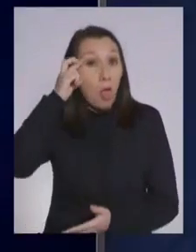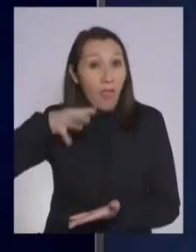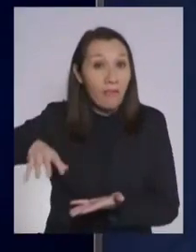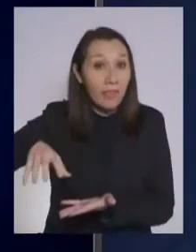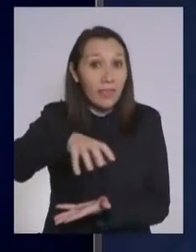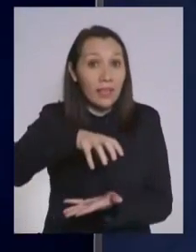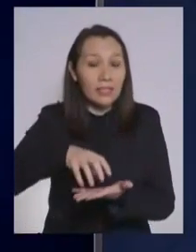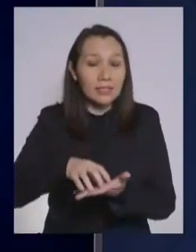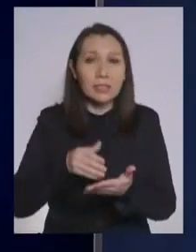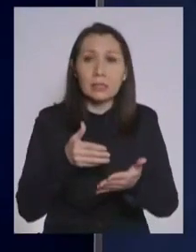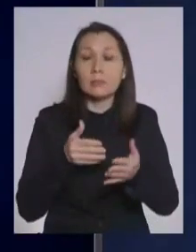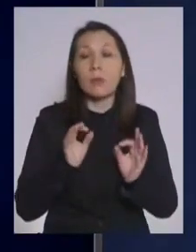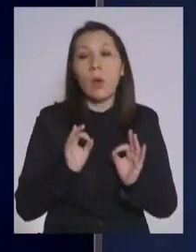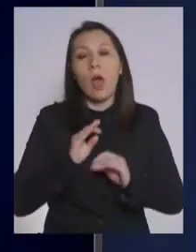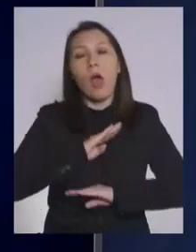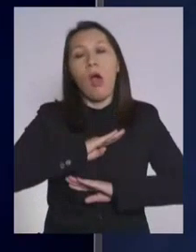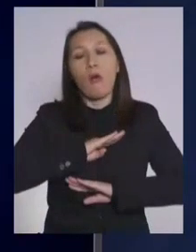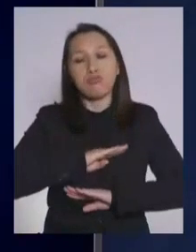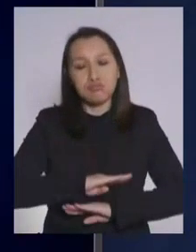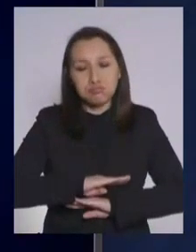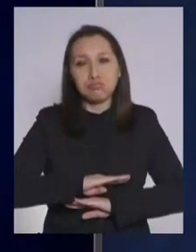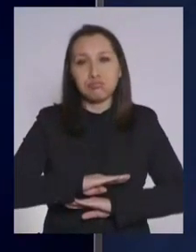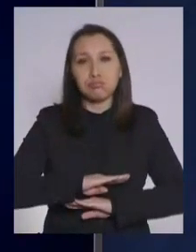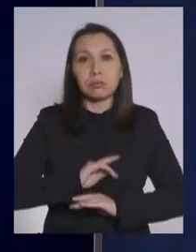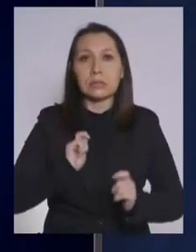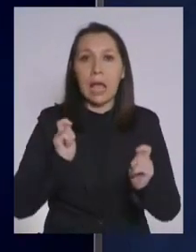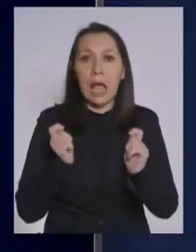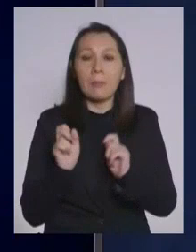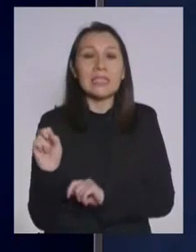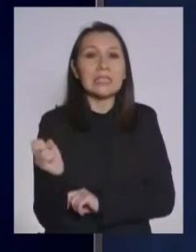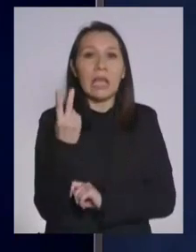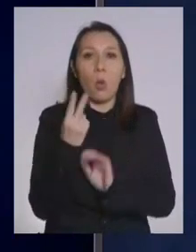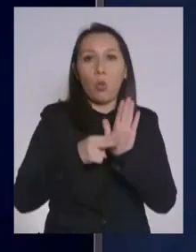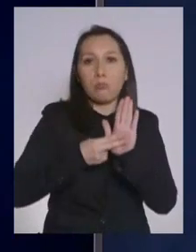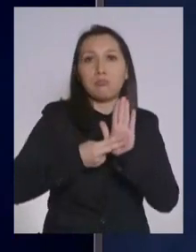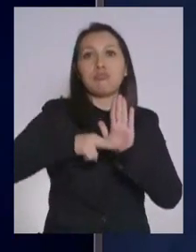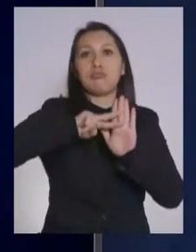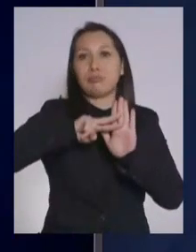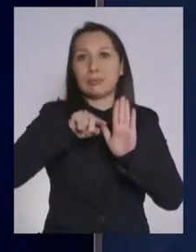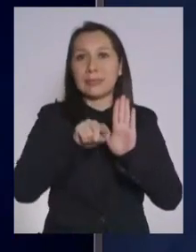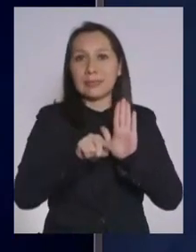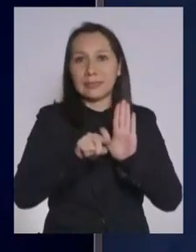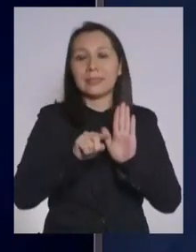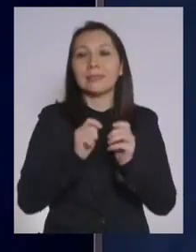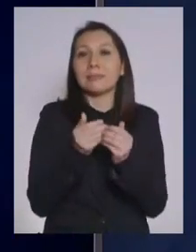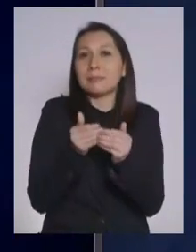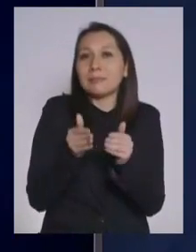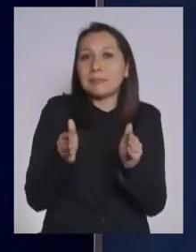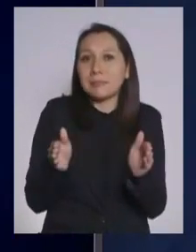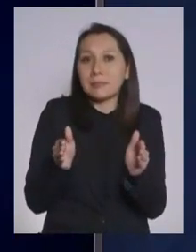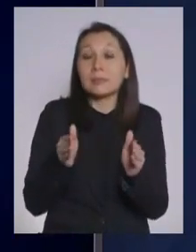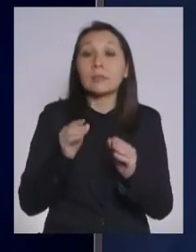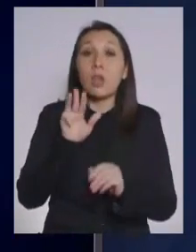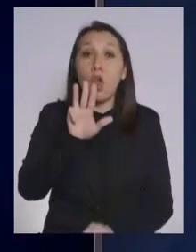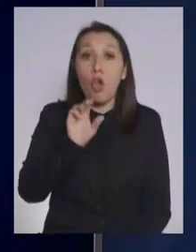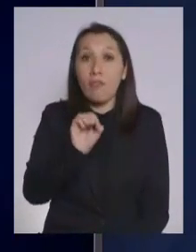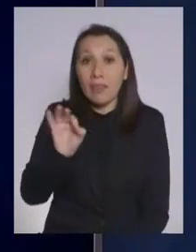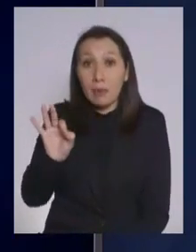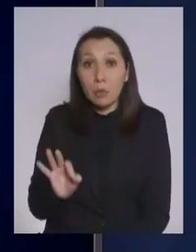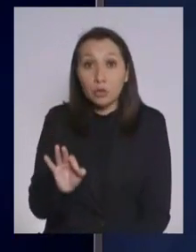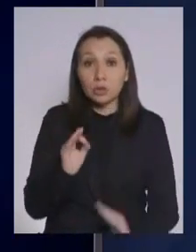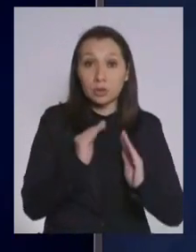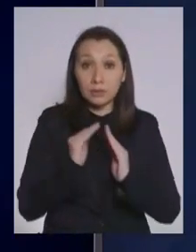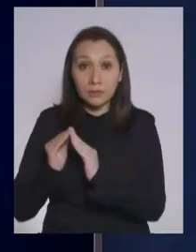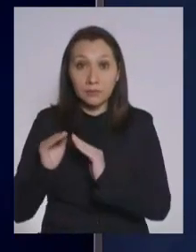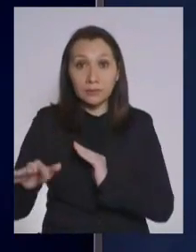naturalmente, es un alivio pasar a la segunda etapa, porque el 90% de nuestros